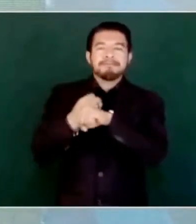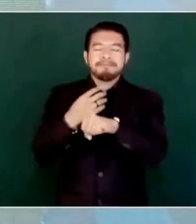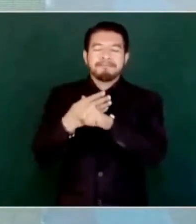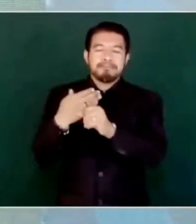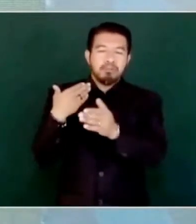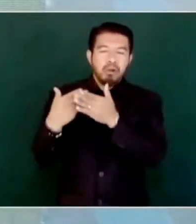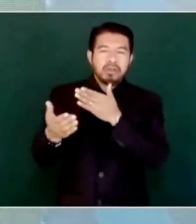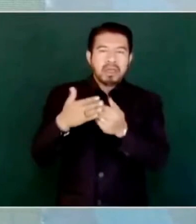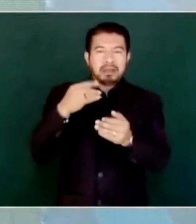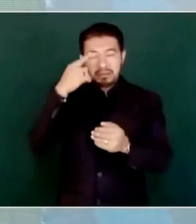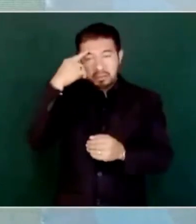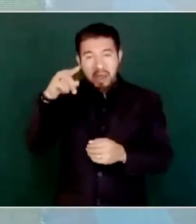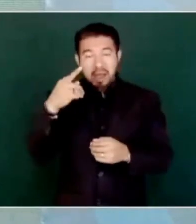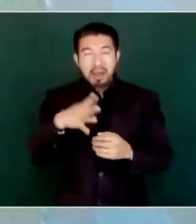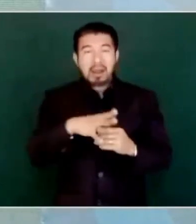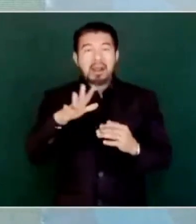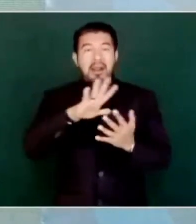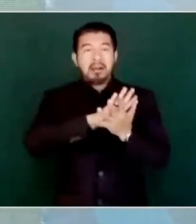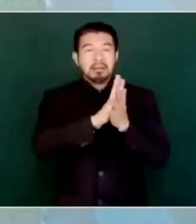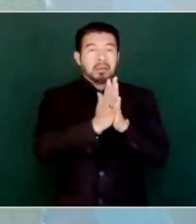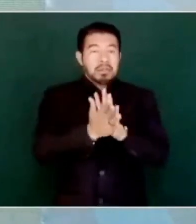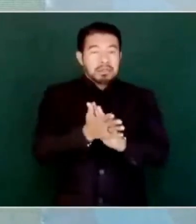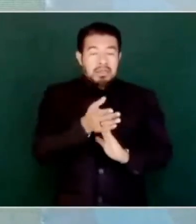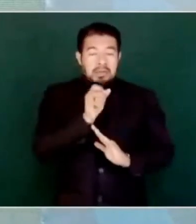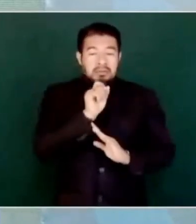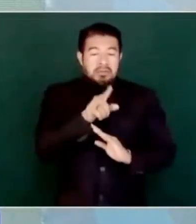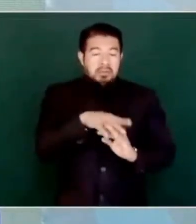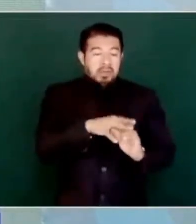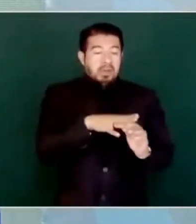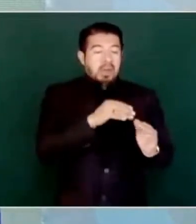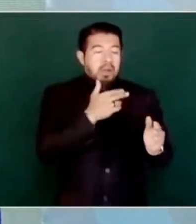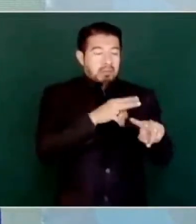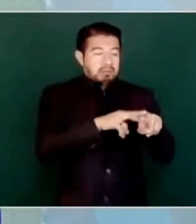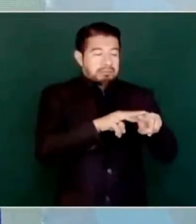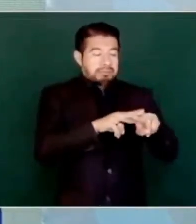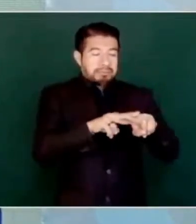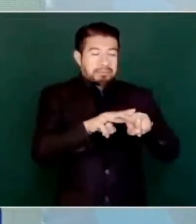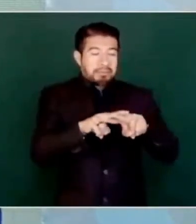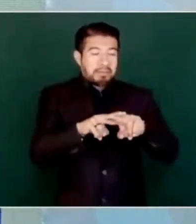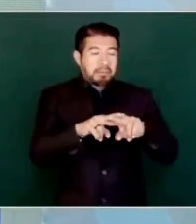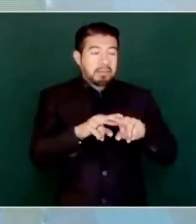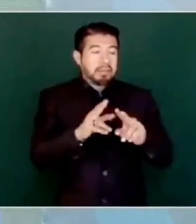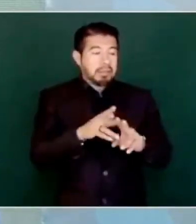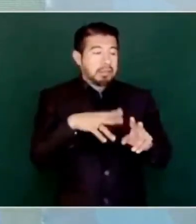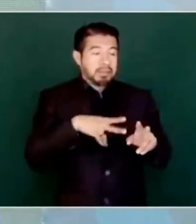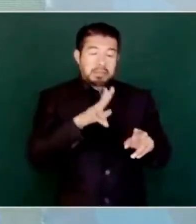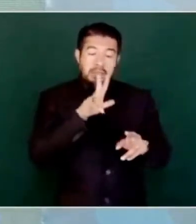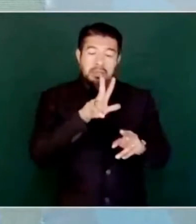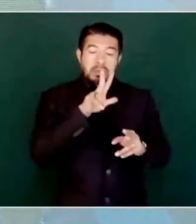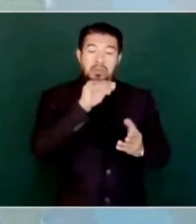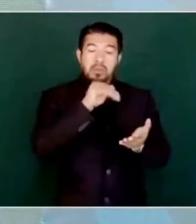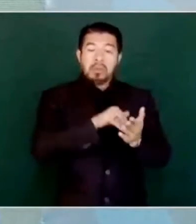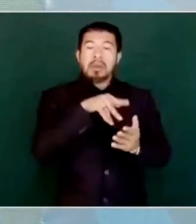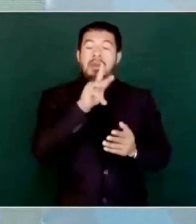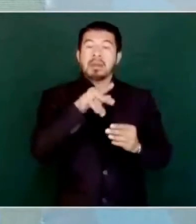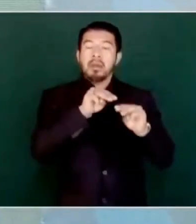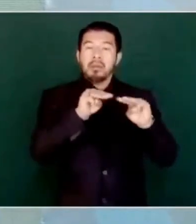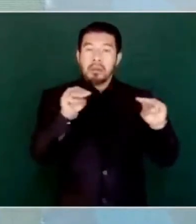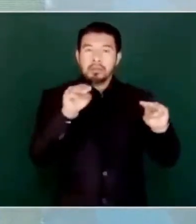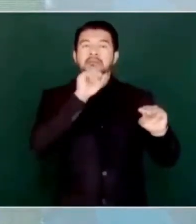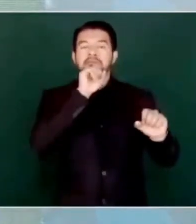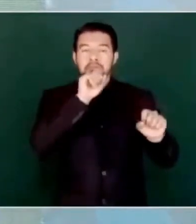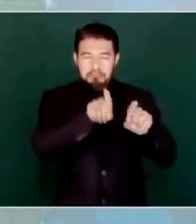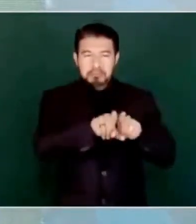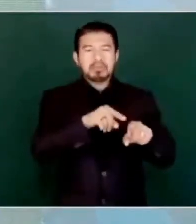18 mil kilómetros para comunicar de nuevo a todo el país con trenes de